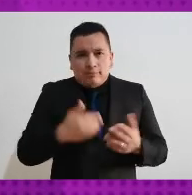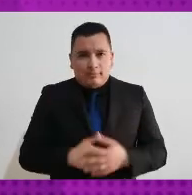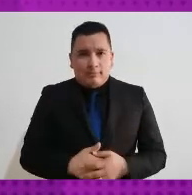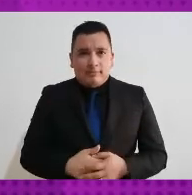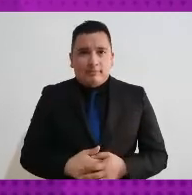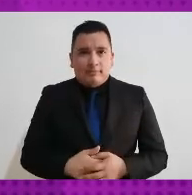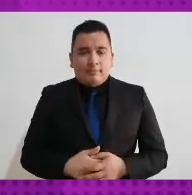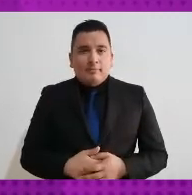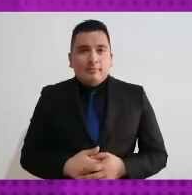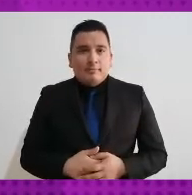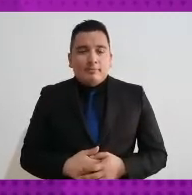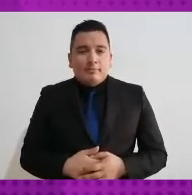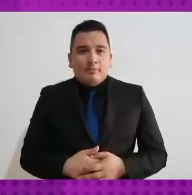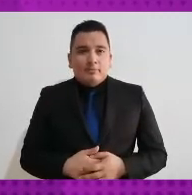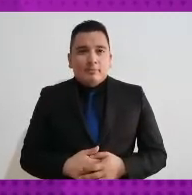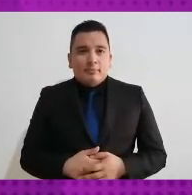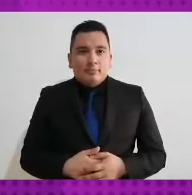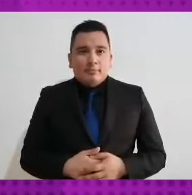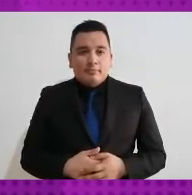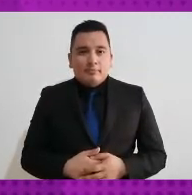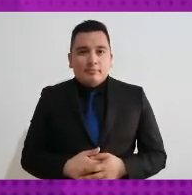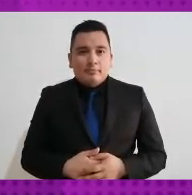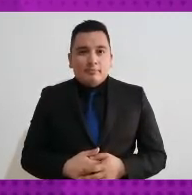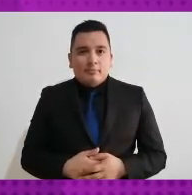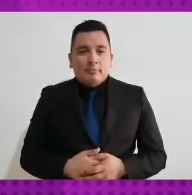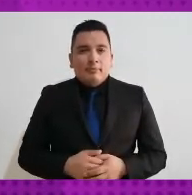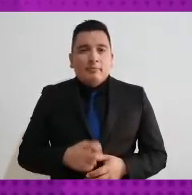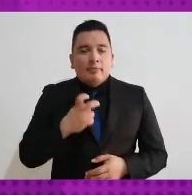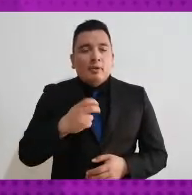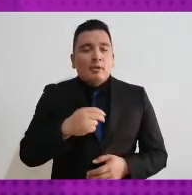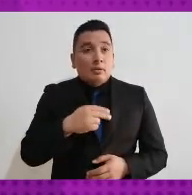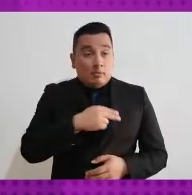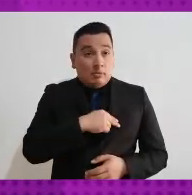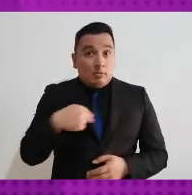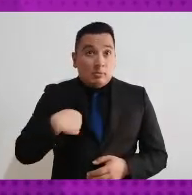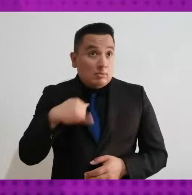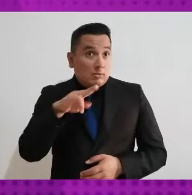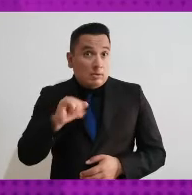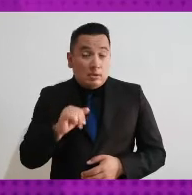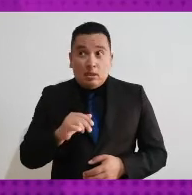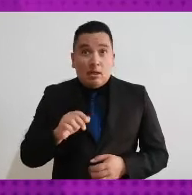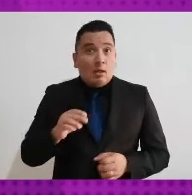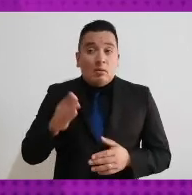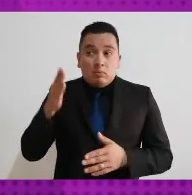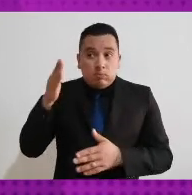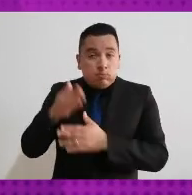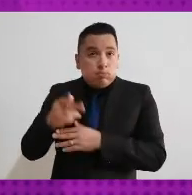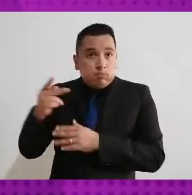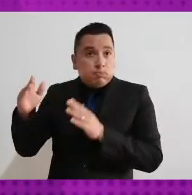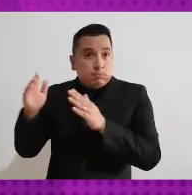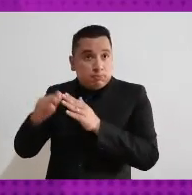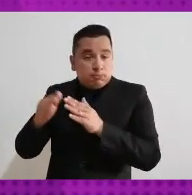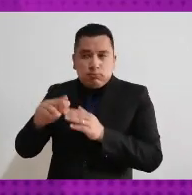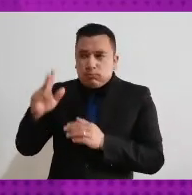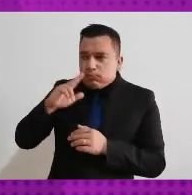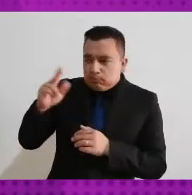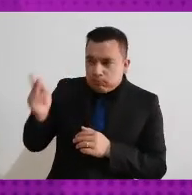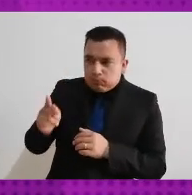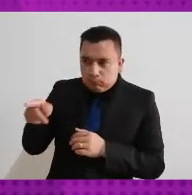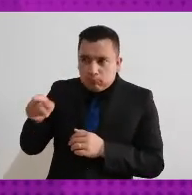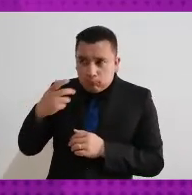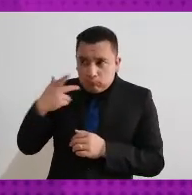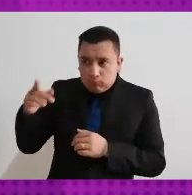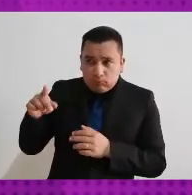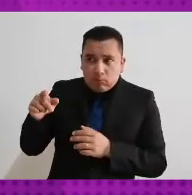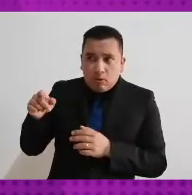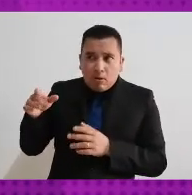así es que nuestro funcionariado va a ir al domicilio de estas personas para que en su caso manifiesten si quieren